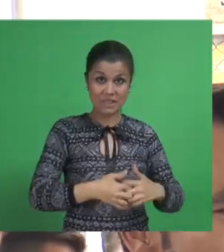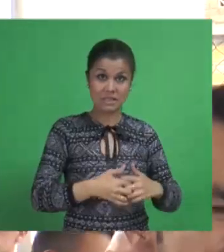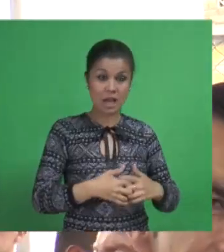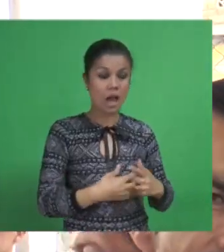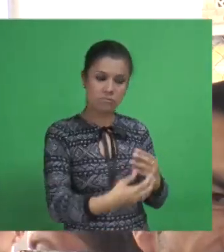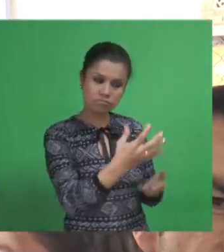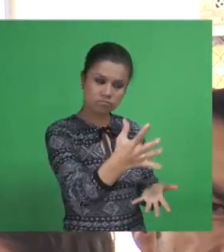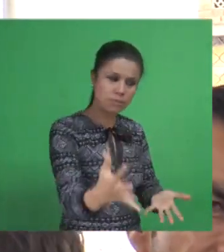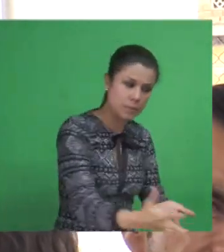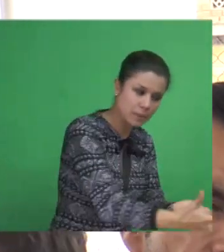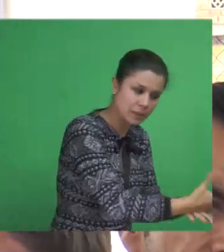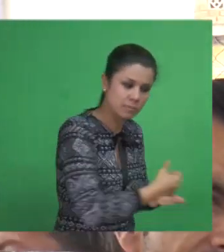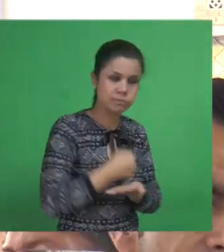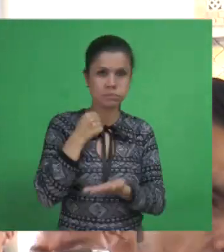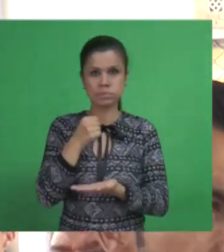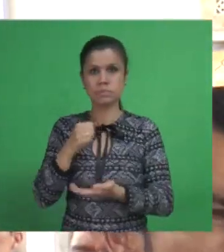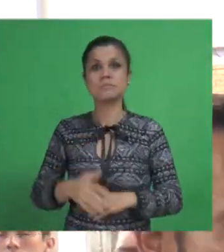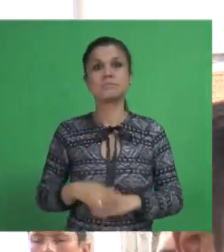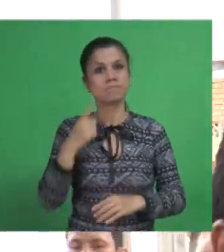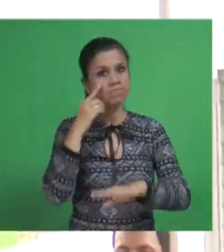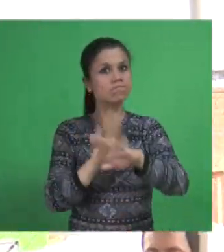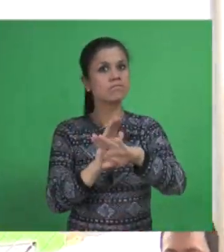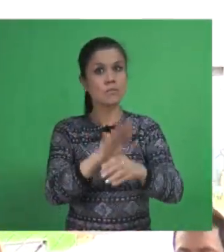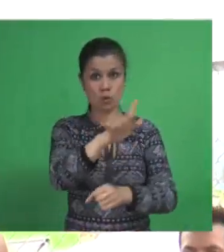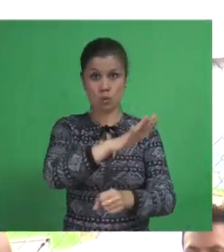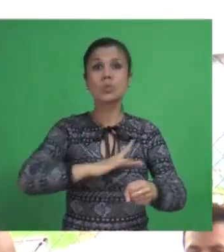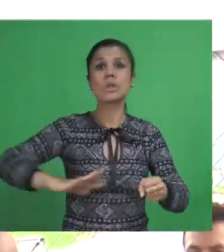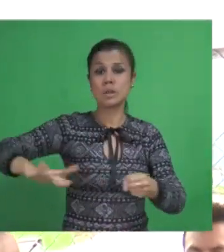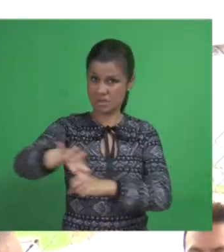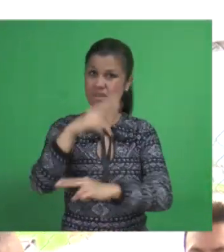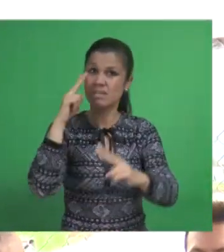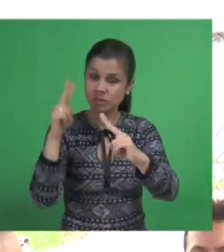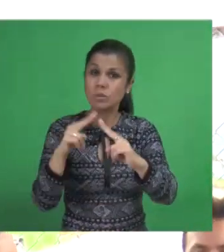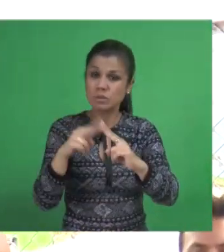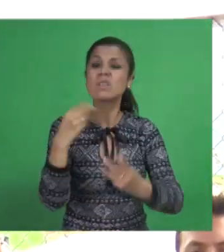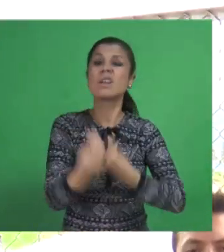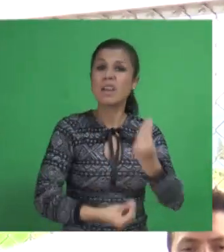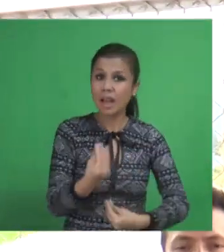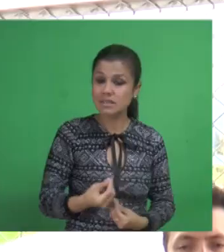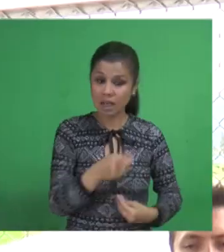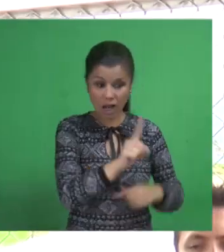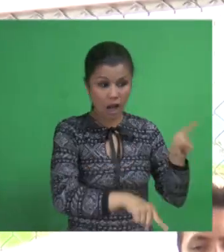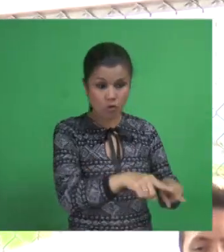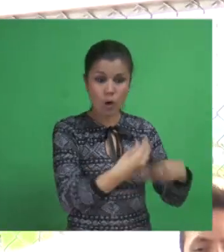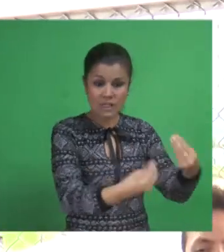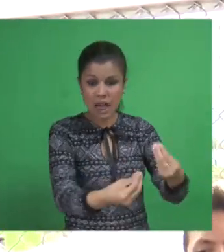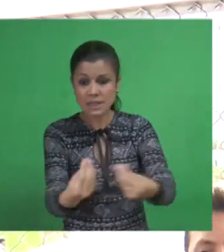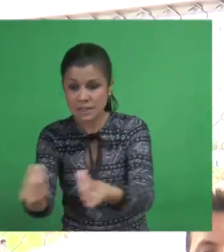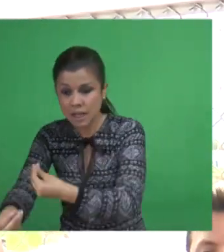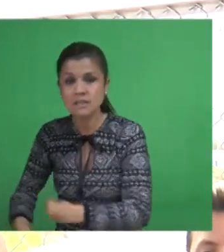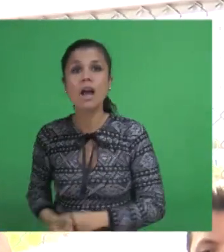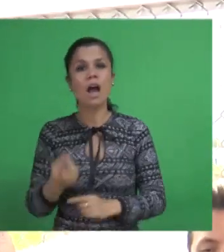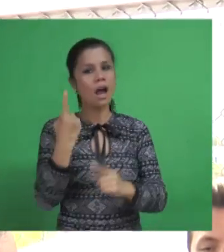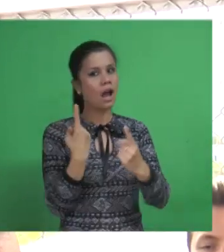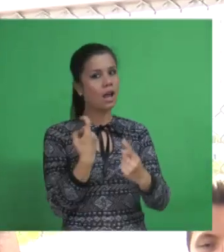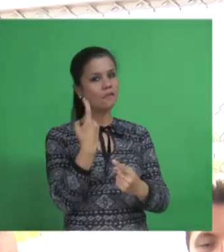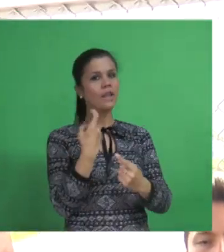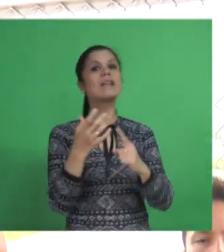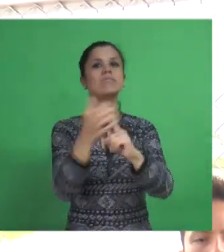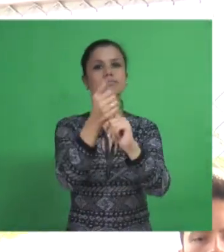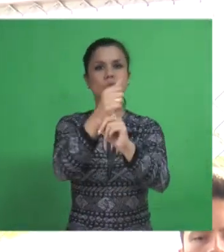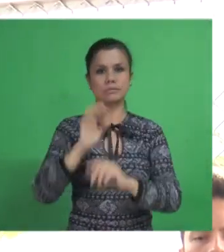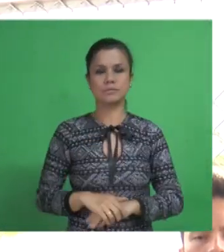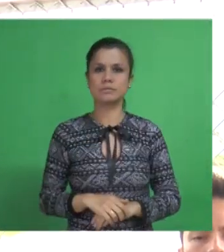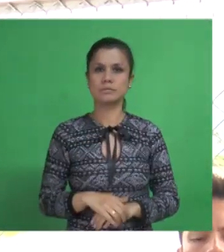Cundinamarca va conociendo qué hemos logrado ya hacer, qué va en trámite y qué nos falta por cumplir. Creo que es lo que